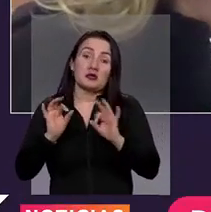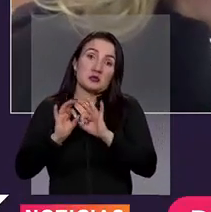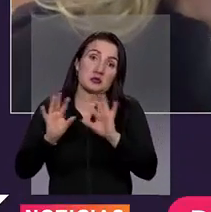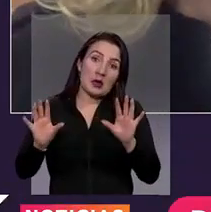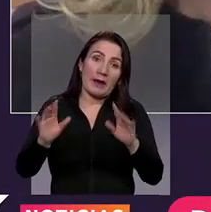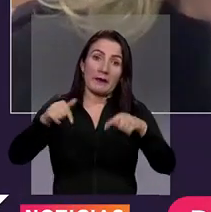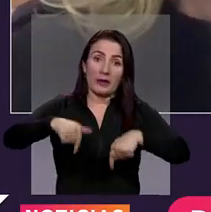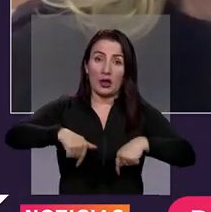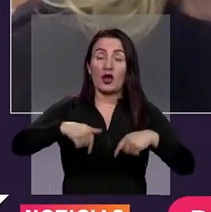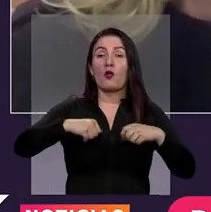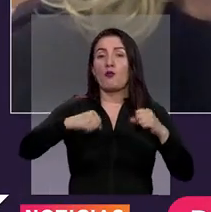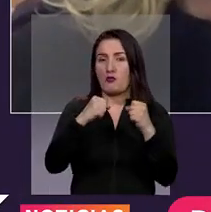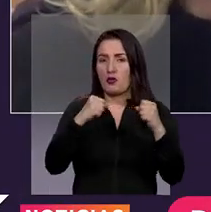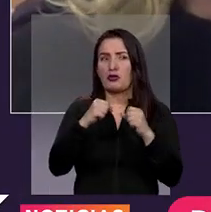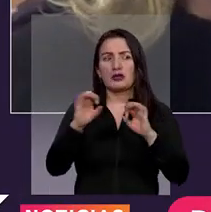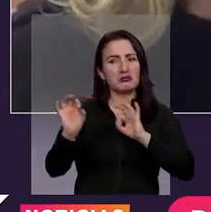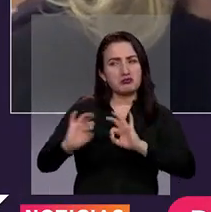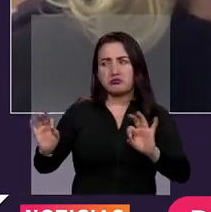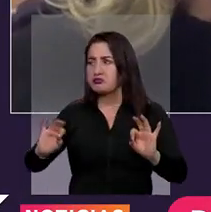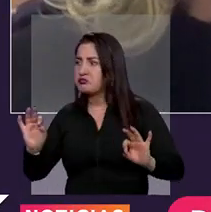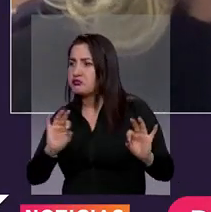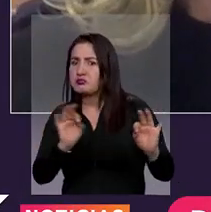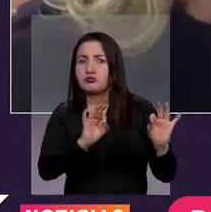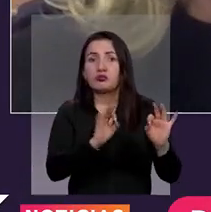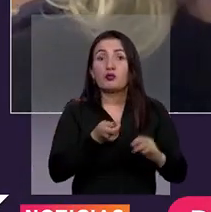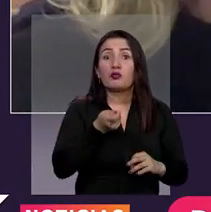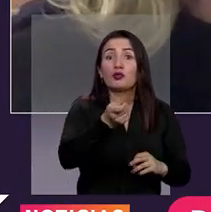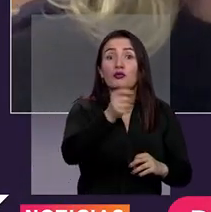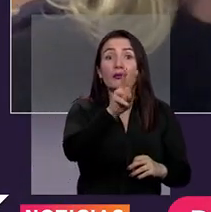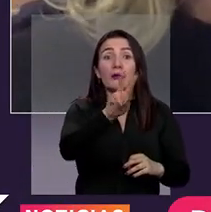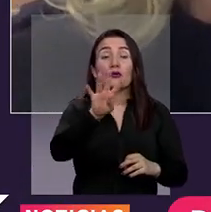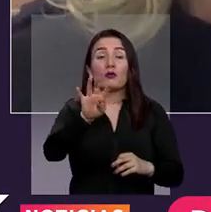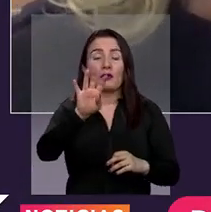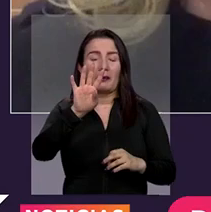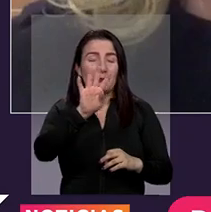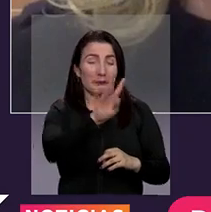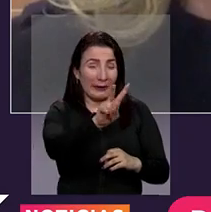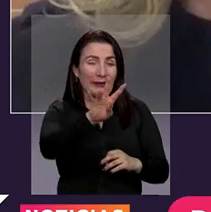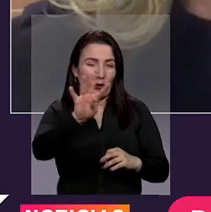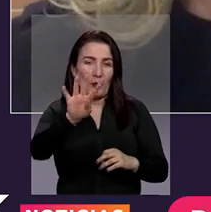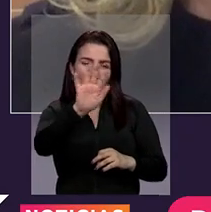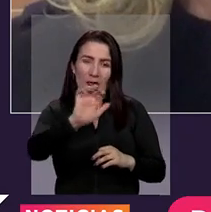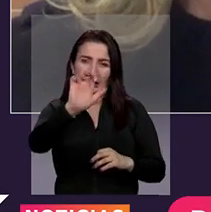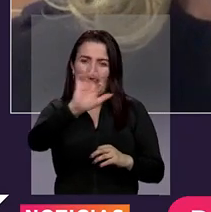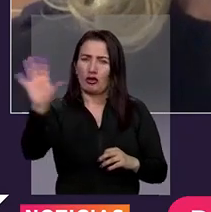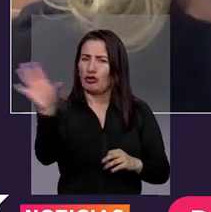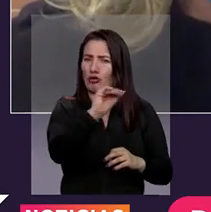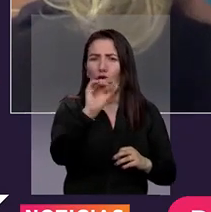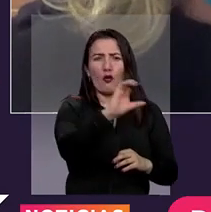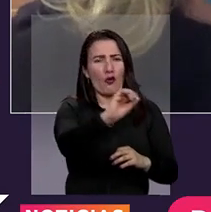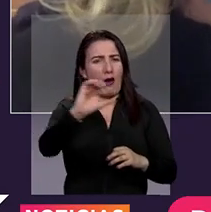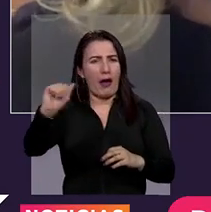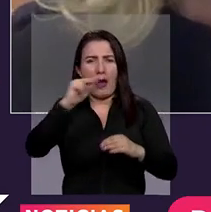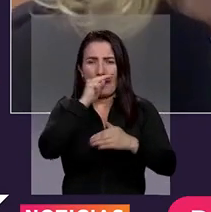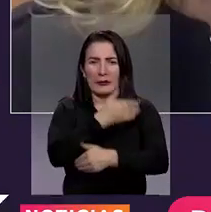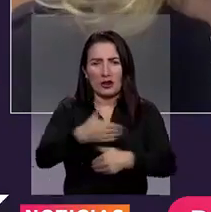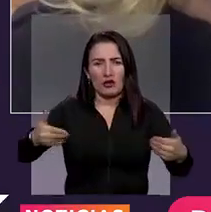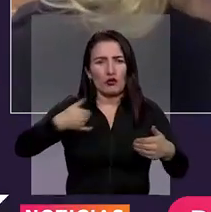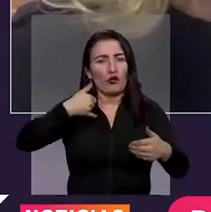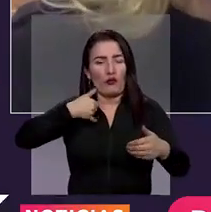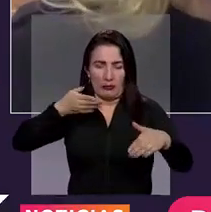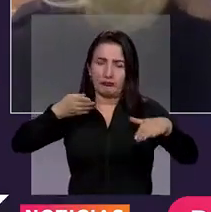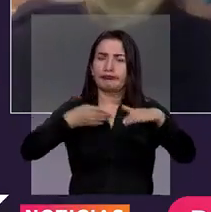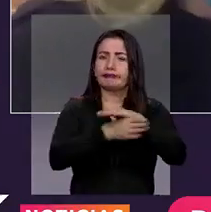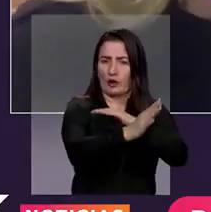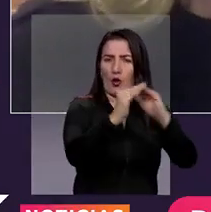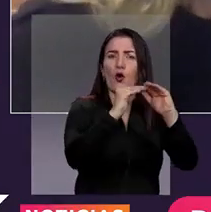en Bogotá nos hemos preparado para recibir el próximo 24 de enero a nuestros niños, niñas, a nuestros jóvenes en los